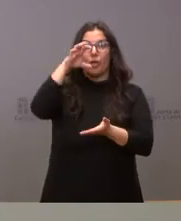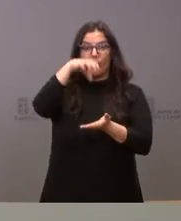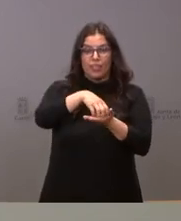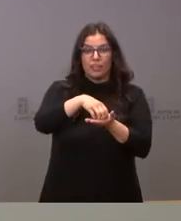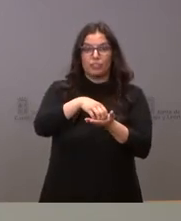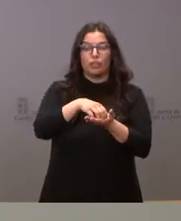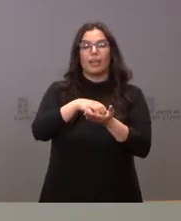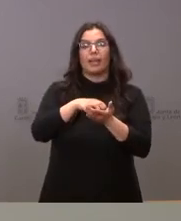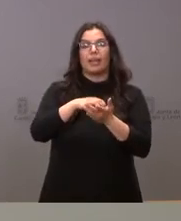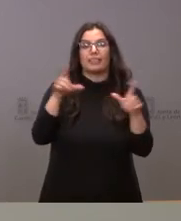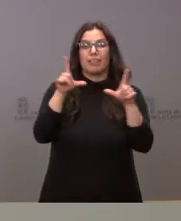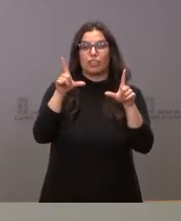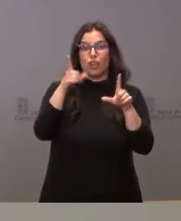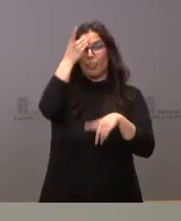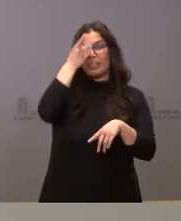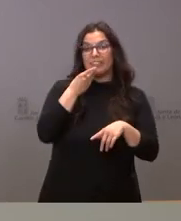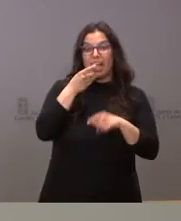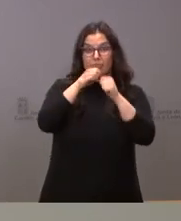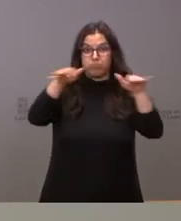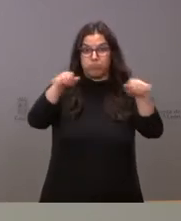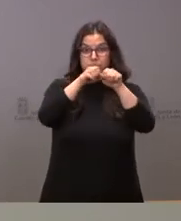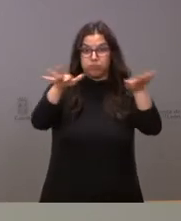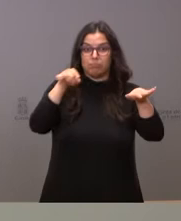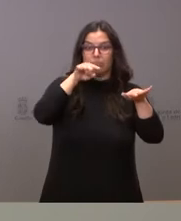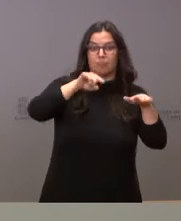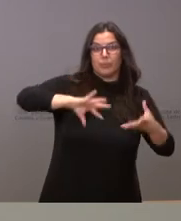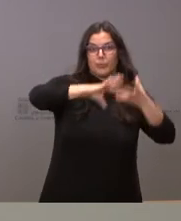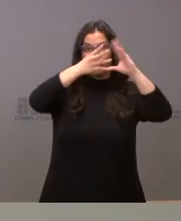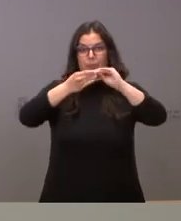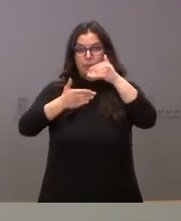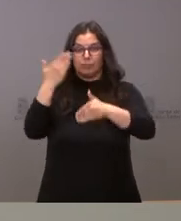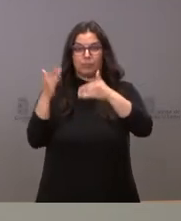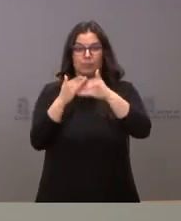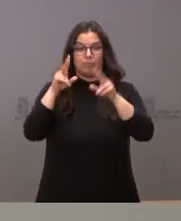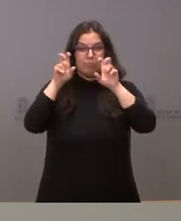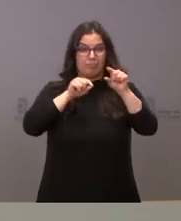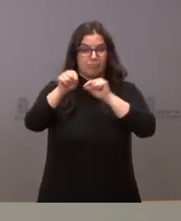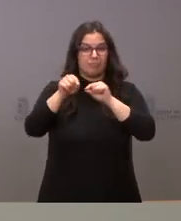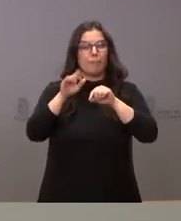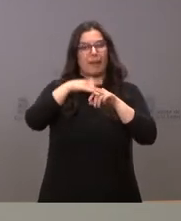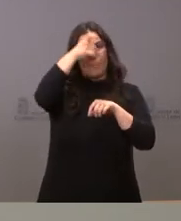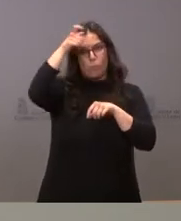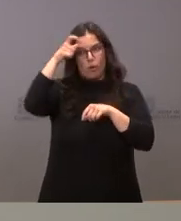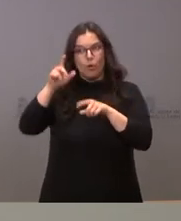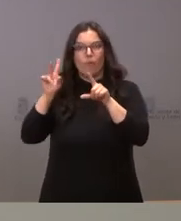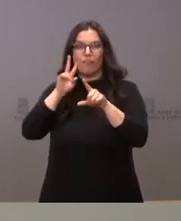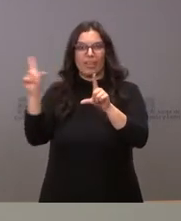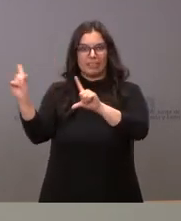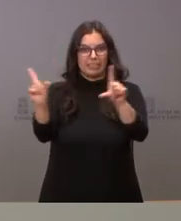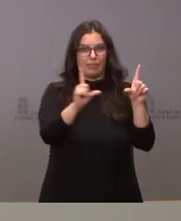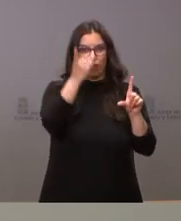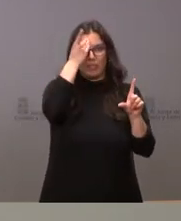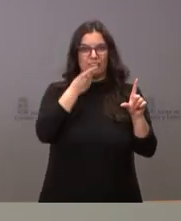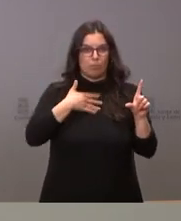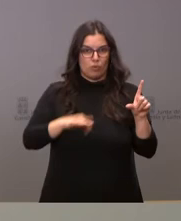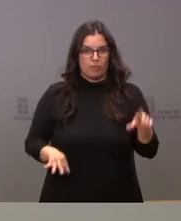digital que lo que hace es llegar estas modernas actuaciones en materia de telecomunicaciones al mundo rural de nuestra comunidad autónoma.